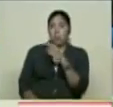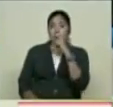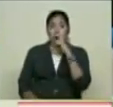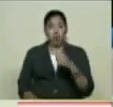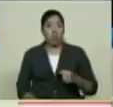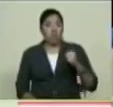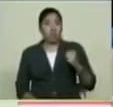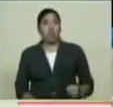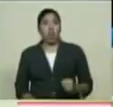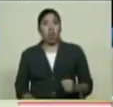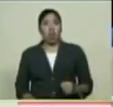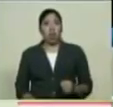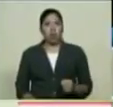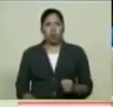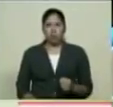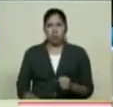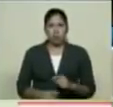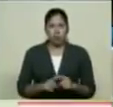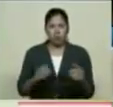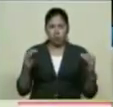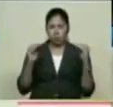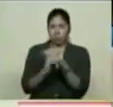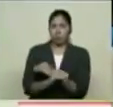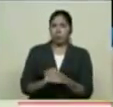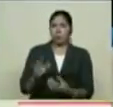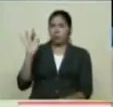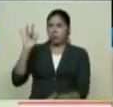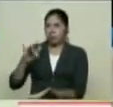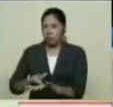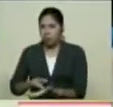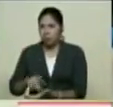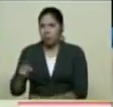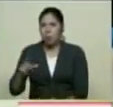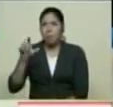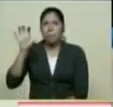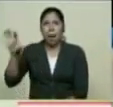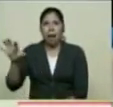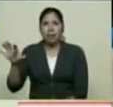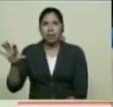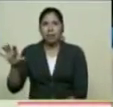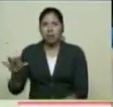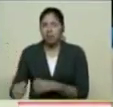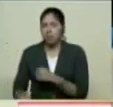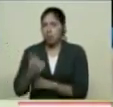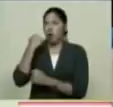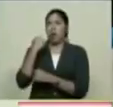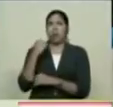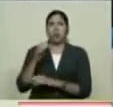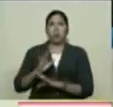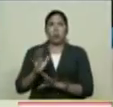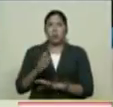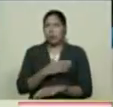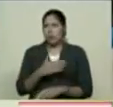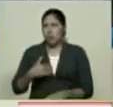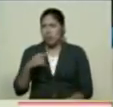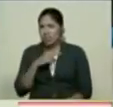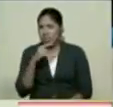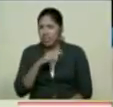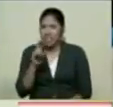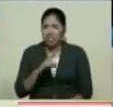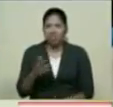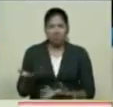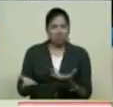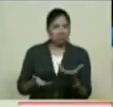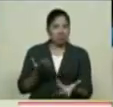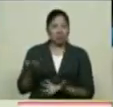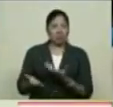Quieren regresar A este país Donde bueno Es su país Es su patria Y nosotros así Tenemos que verlo Entonces todo